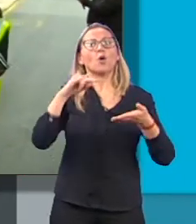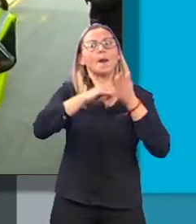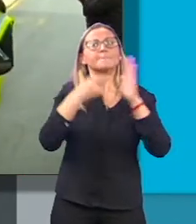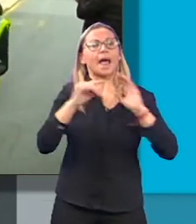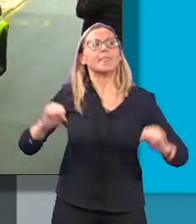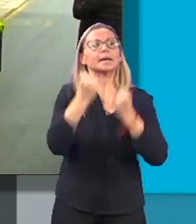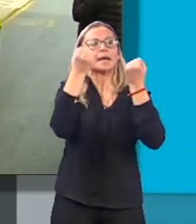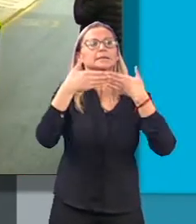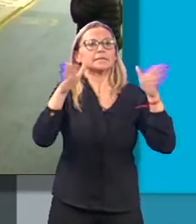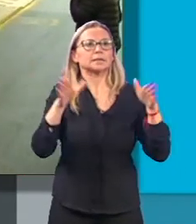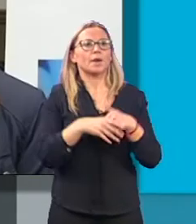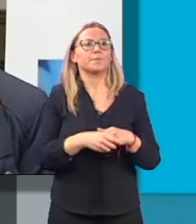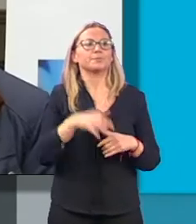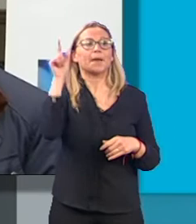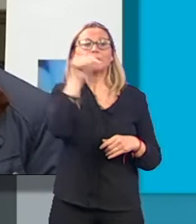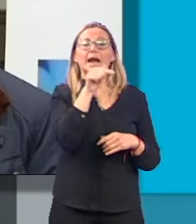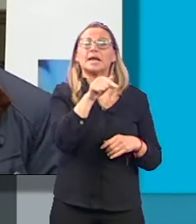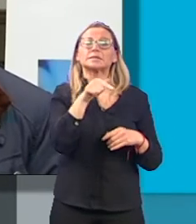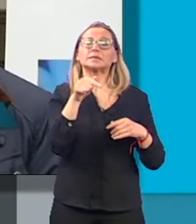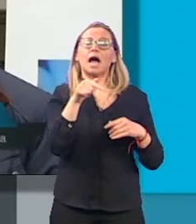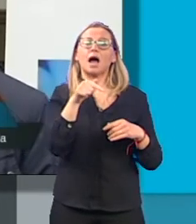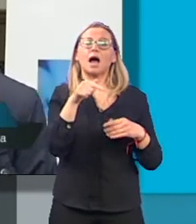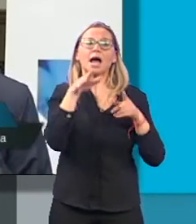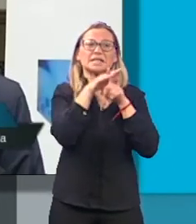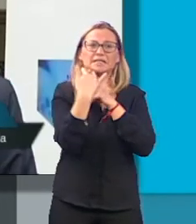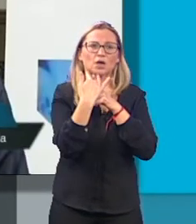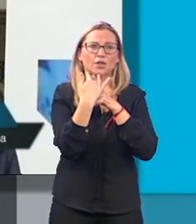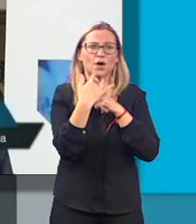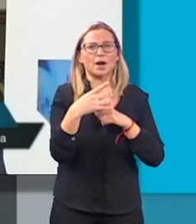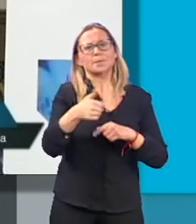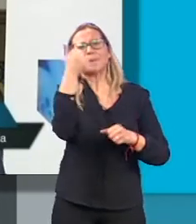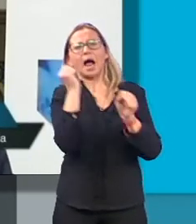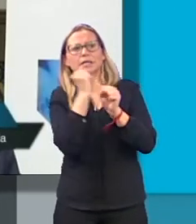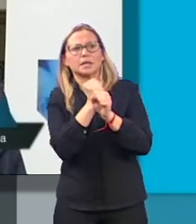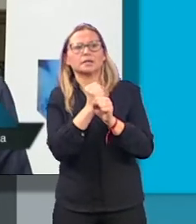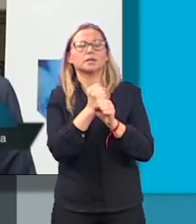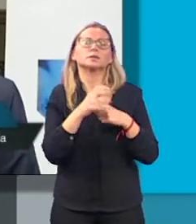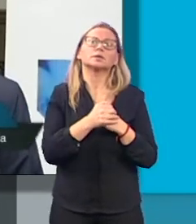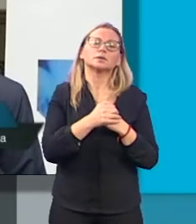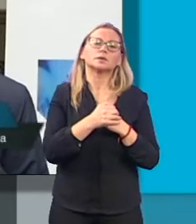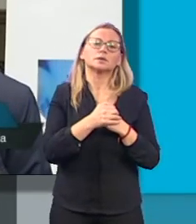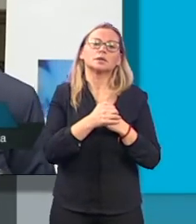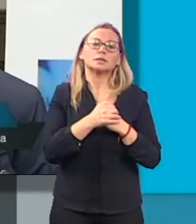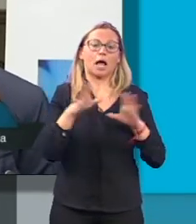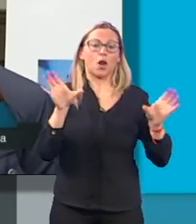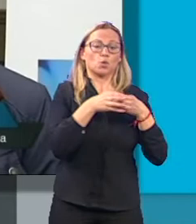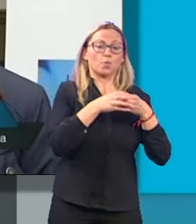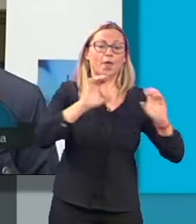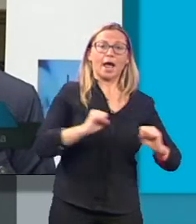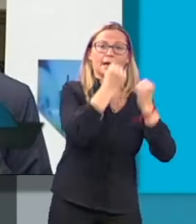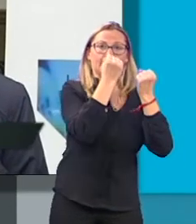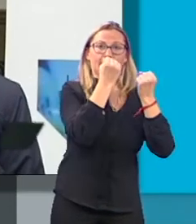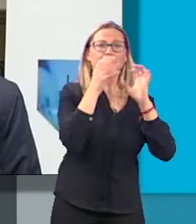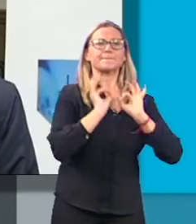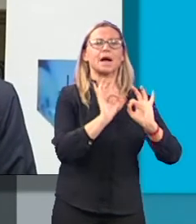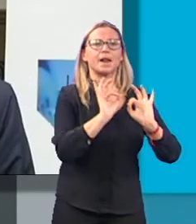rescate. Para estas operaciones, como digo, más laboriosas, se ha activado el grupo de rescate en la